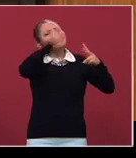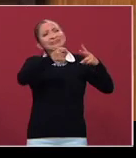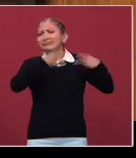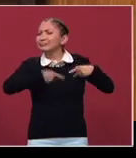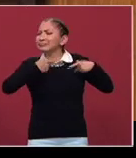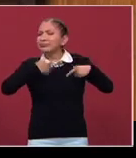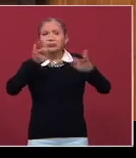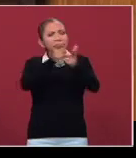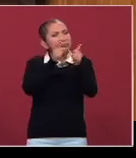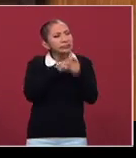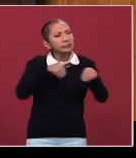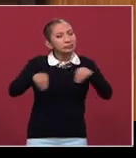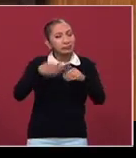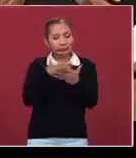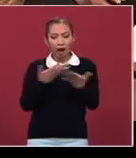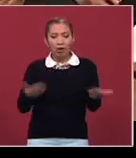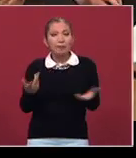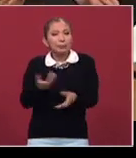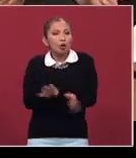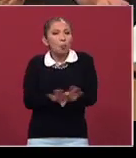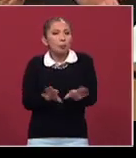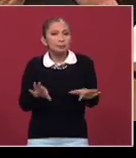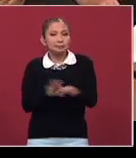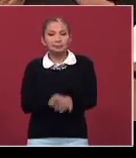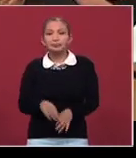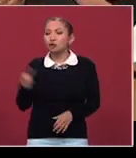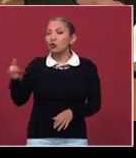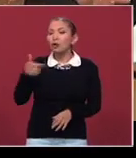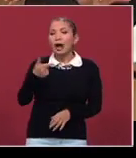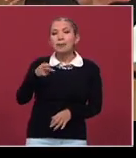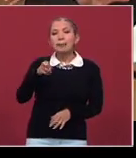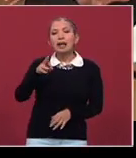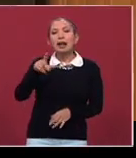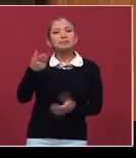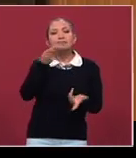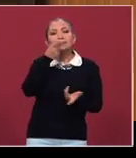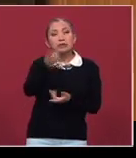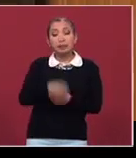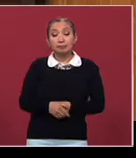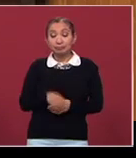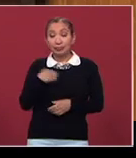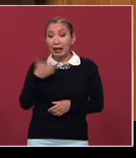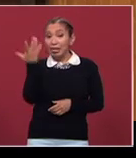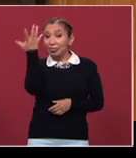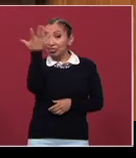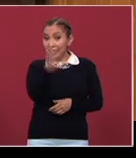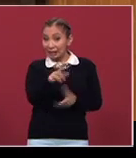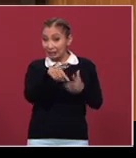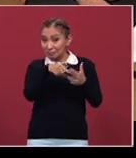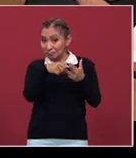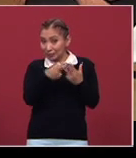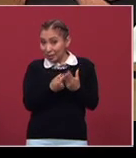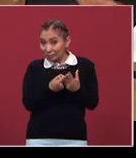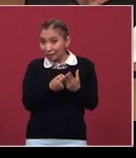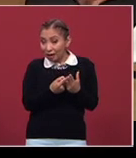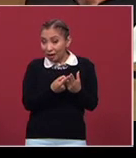movimiento y a nuestra actualidad. Tú, Gabriel, a partir del 10 y